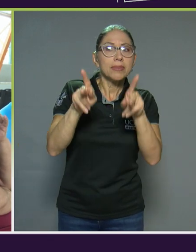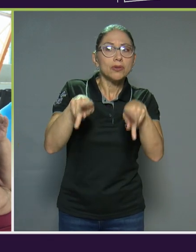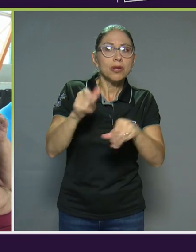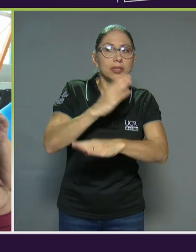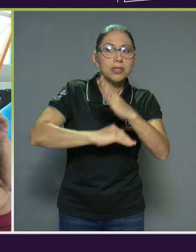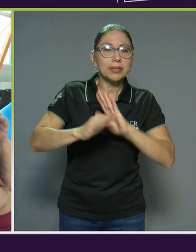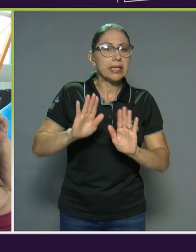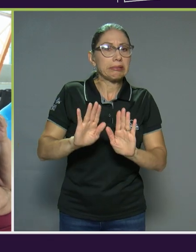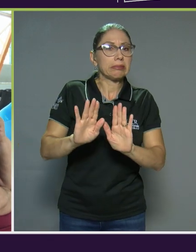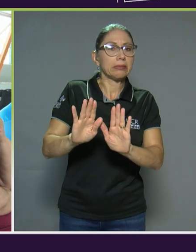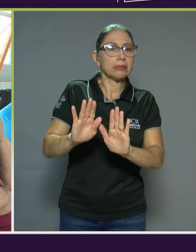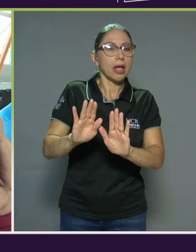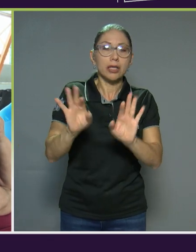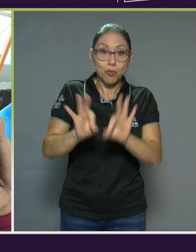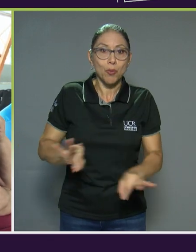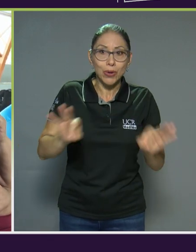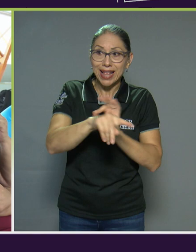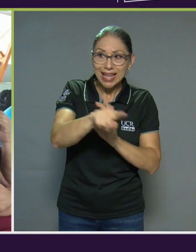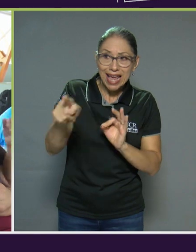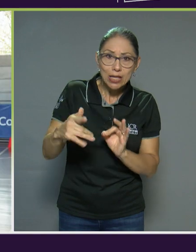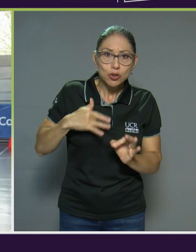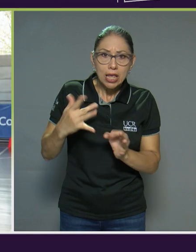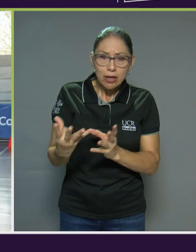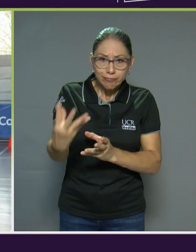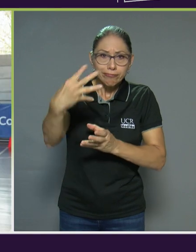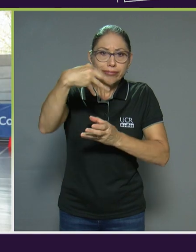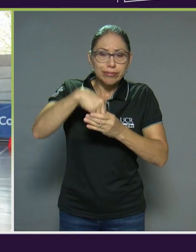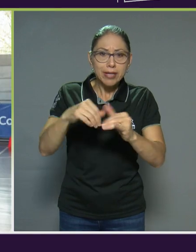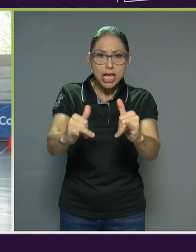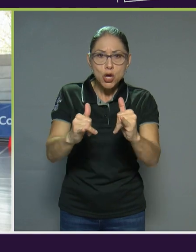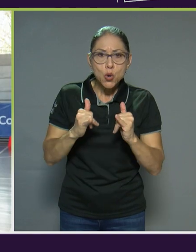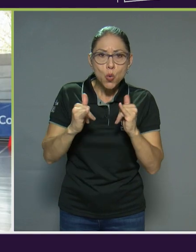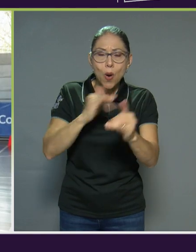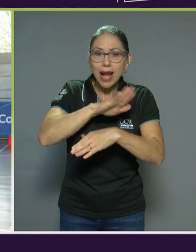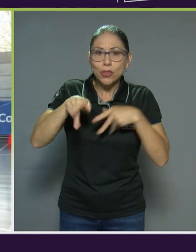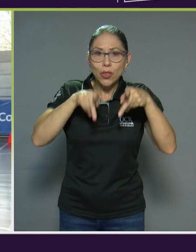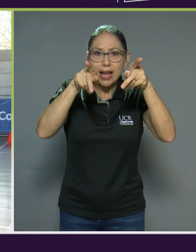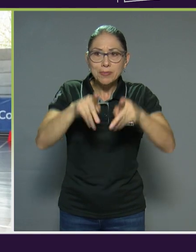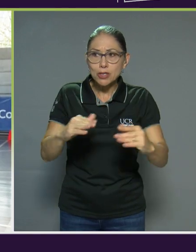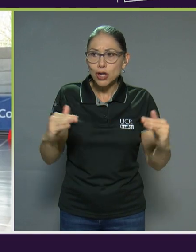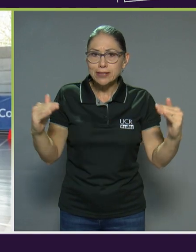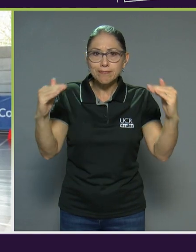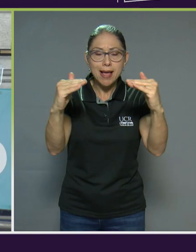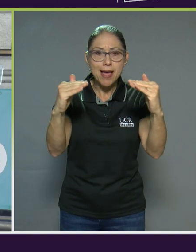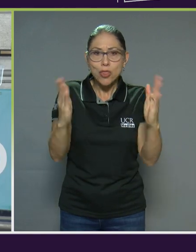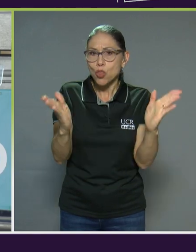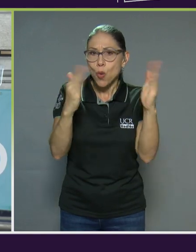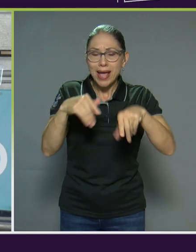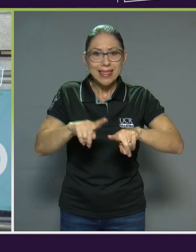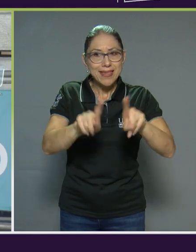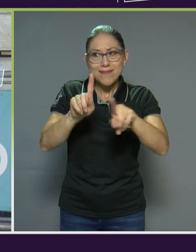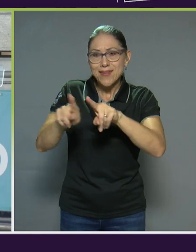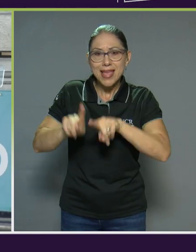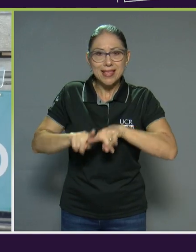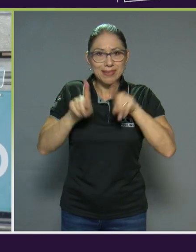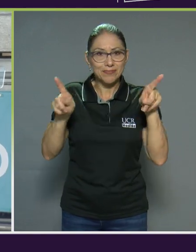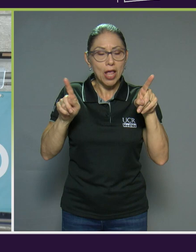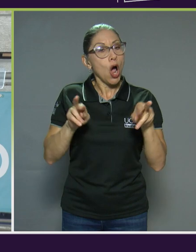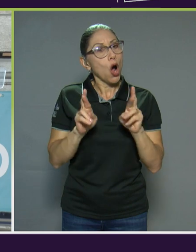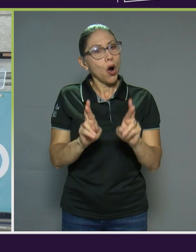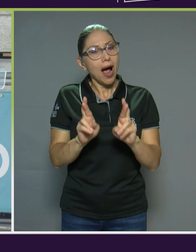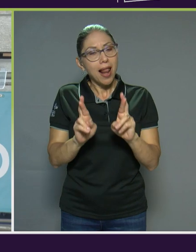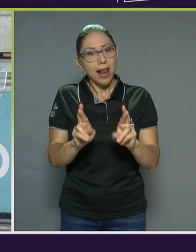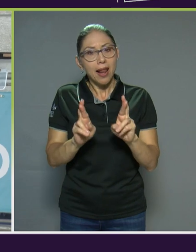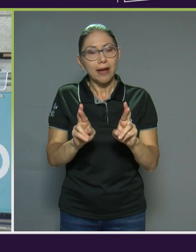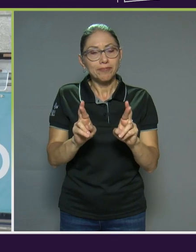importante para ellos para que se sientan que son iguales, igual a los demás, todos, no hay distinciones de nada. Pero ojalá se